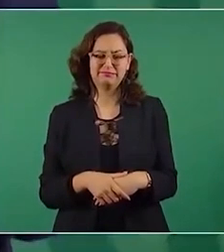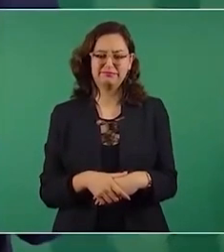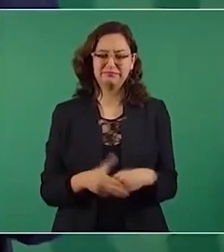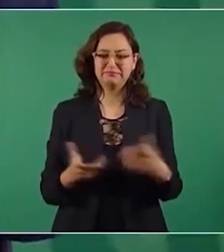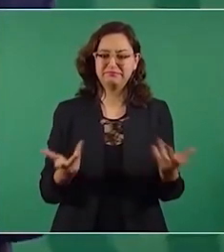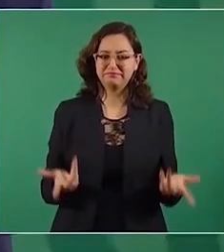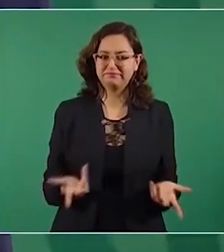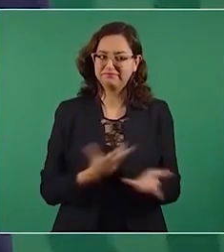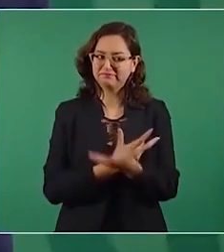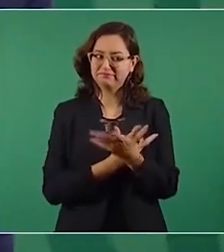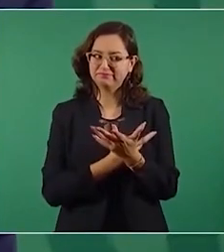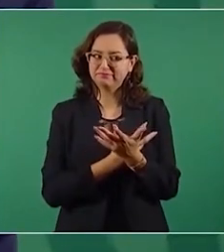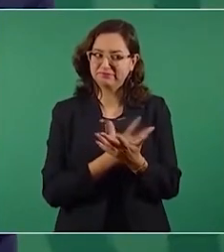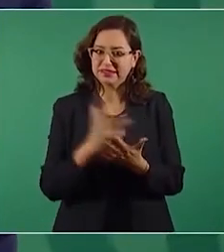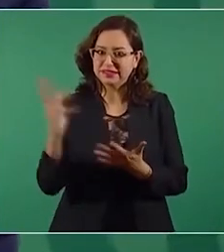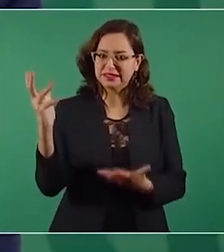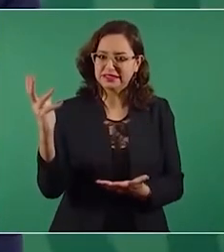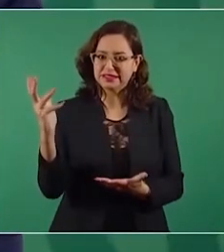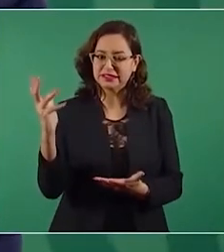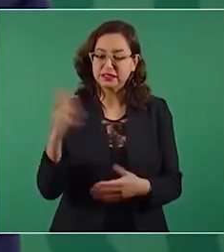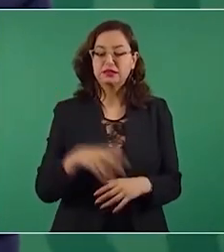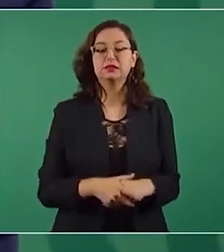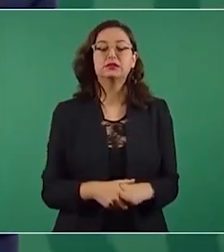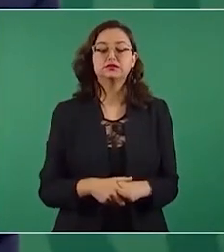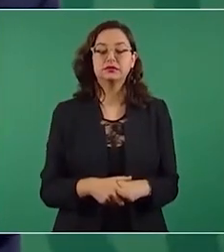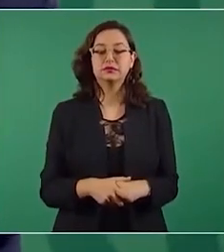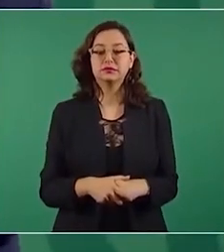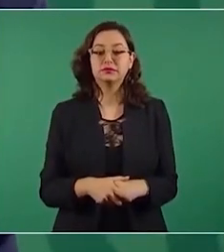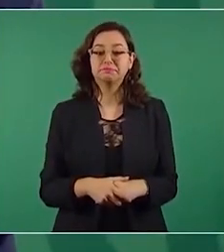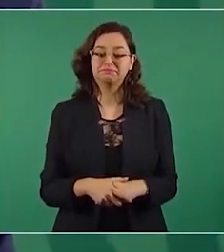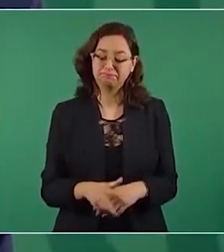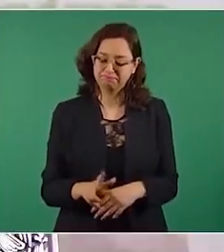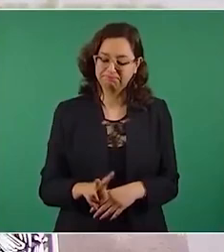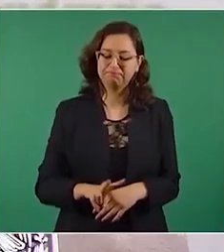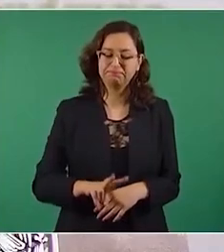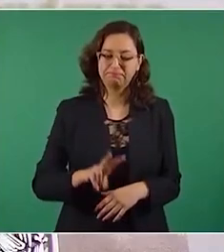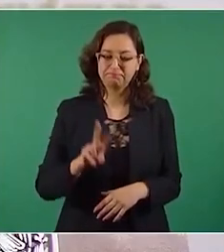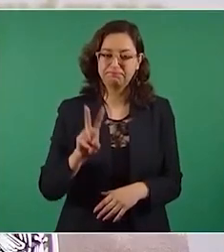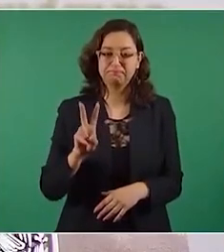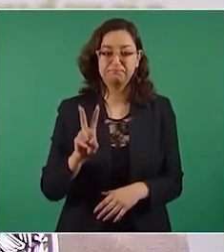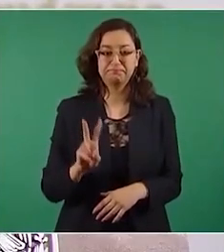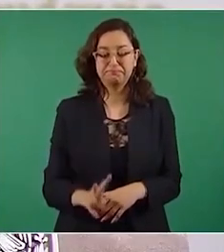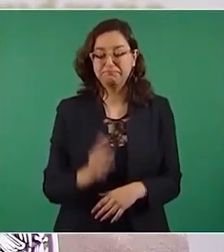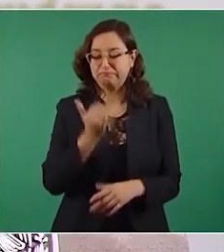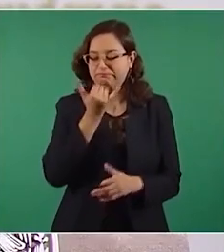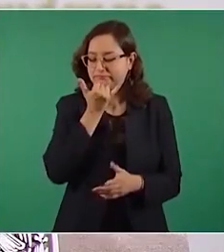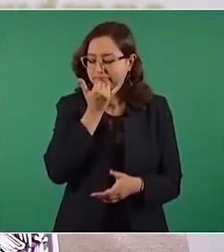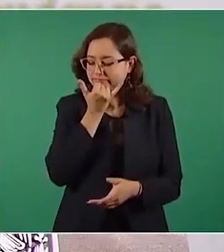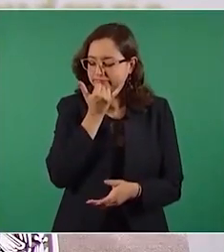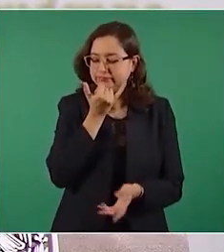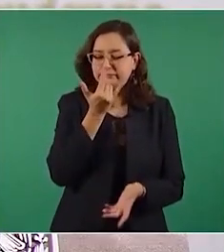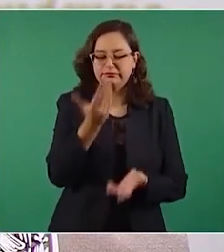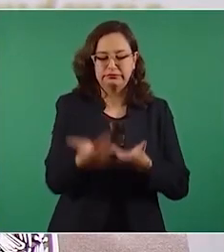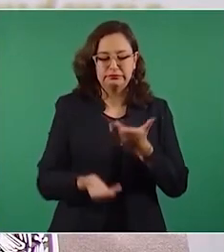todo en exceso. Y claro que sí hay mucha gente que yo les ofrezco disculpas